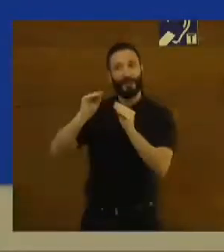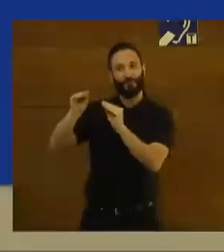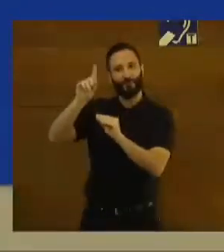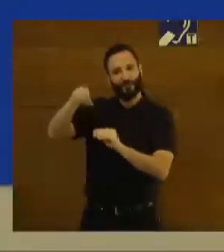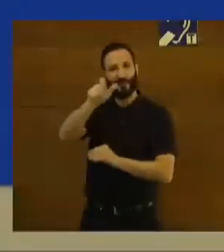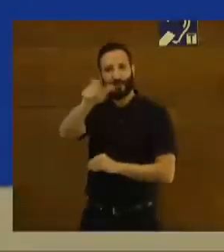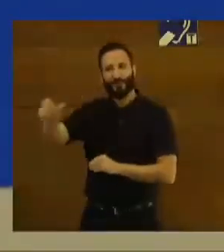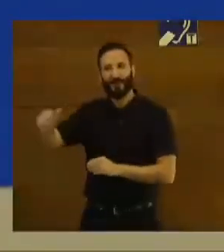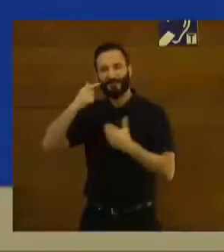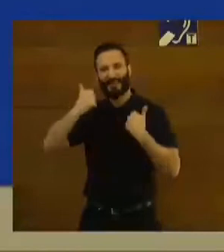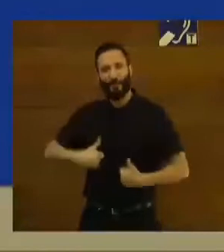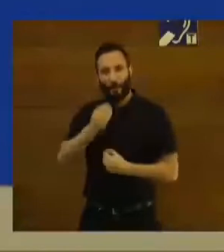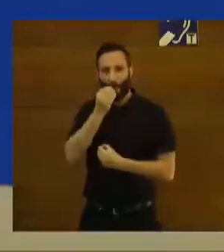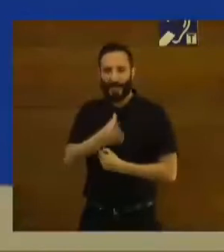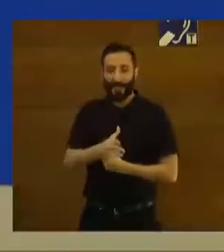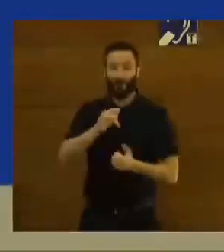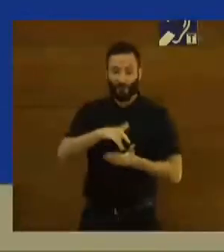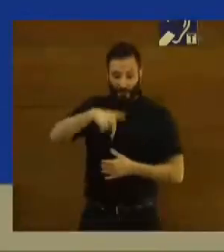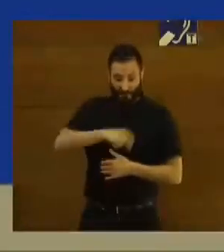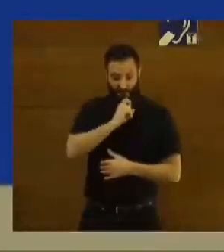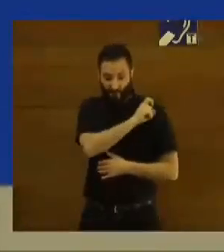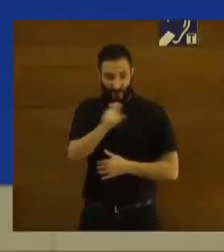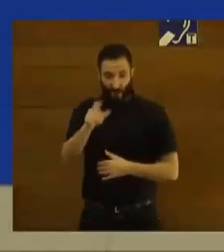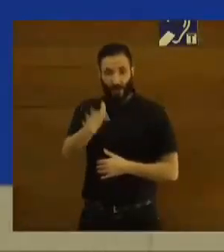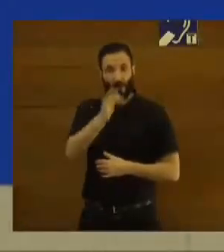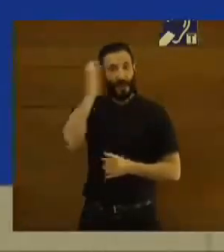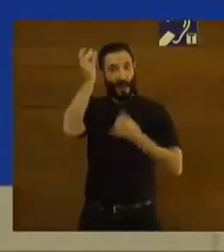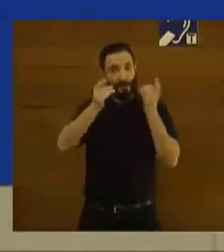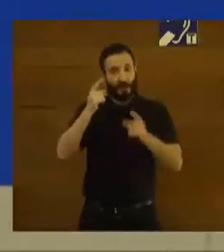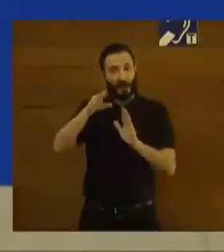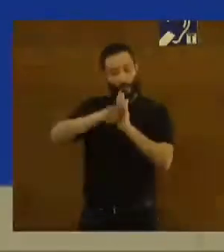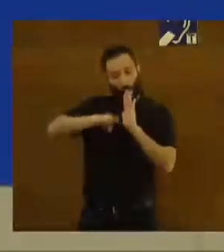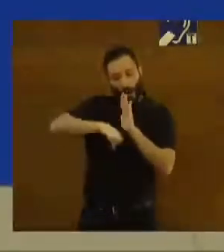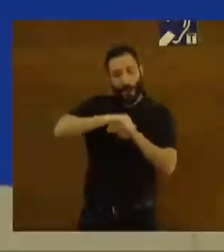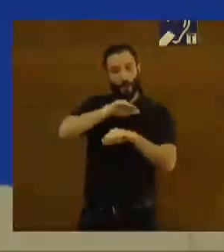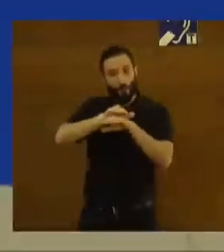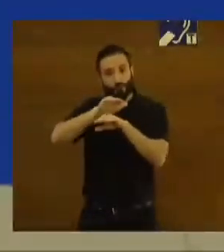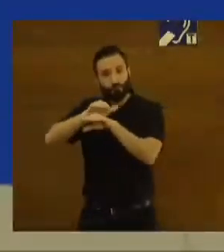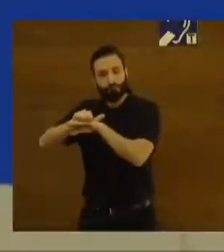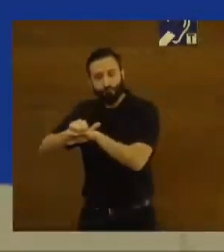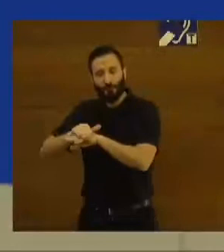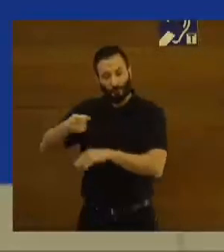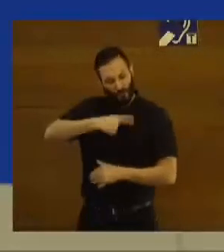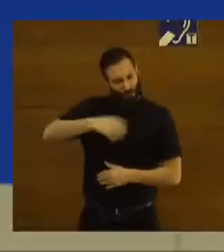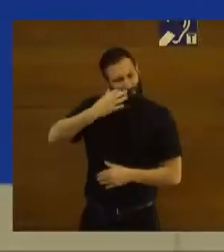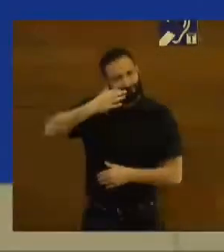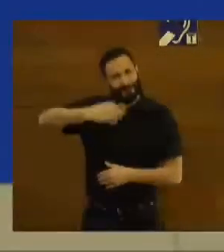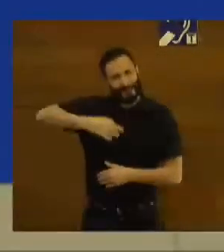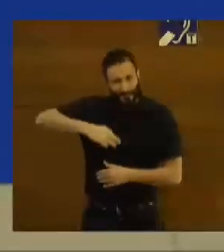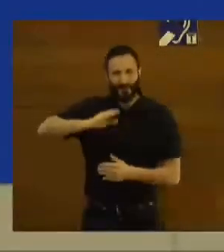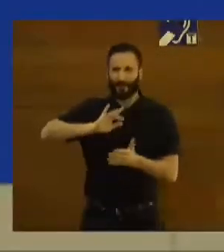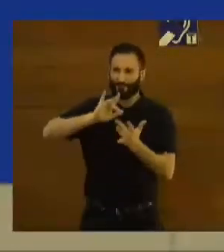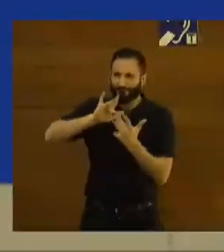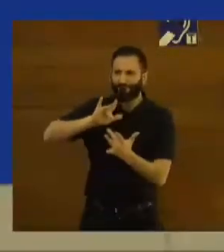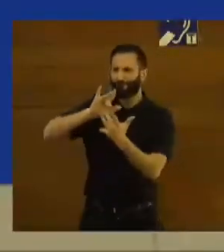Como fundación y en cumplimiento de todas nuestras actividades y programas, realmente estamos permanentemente en